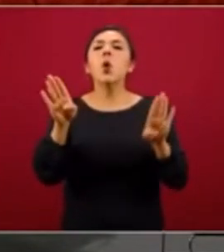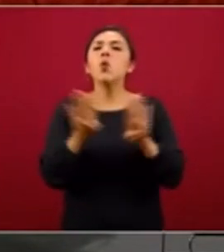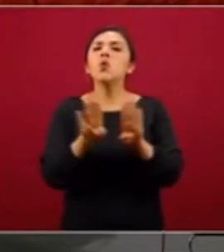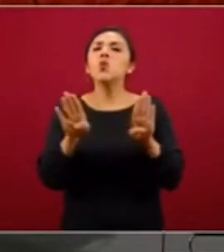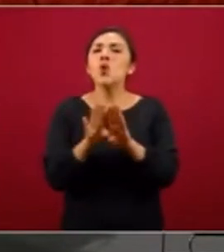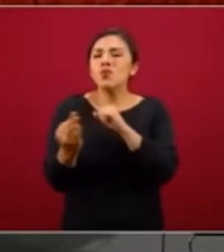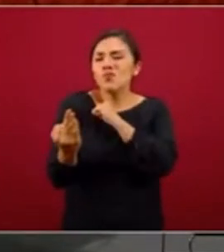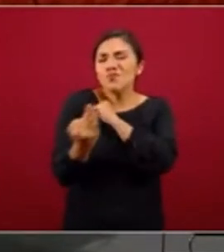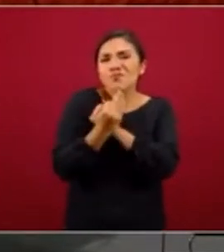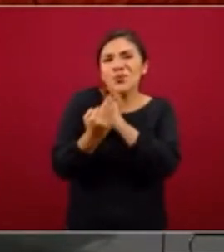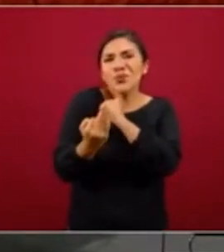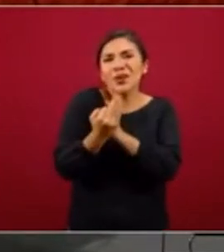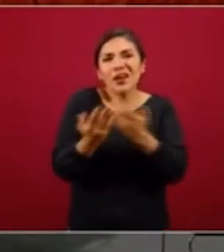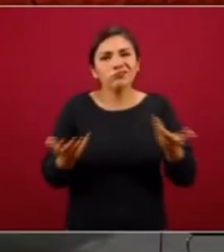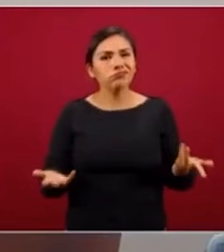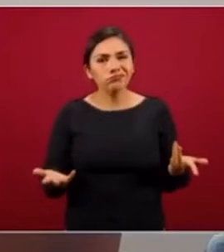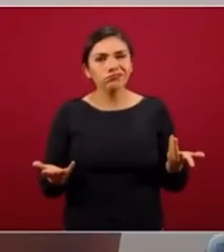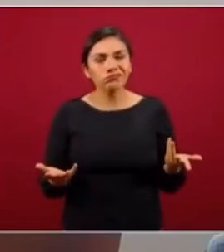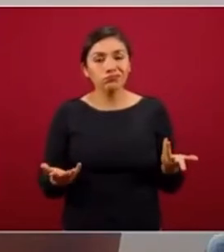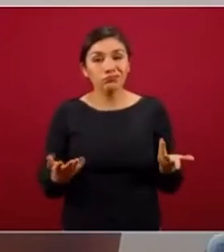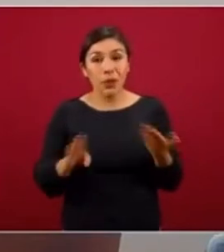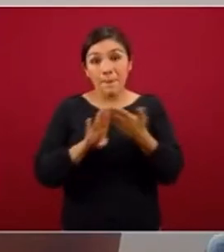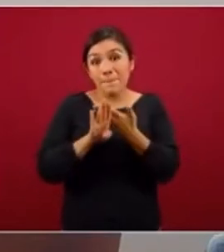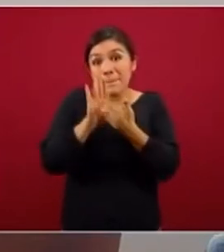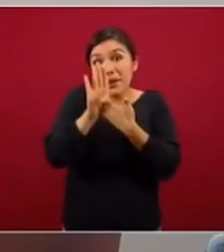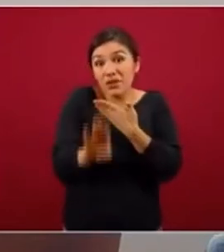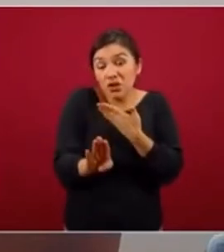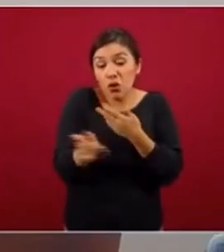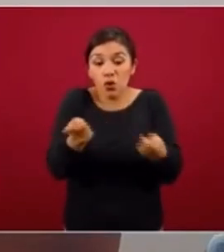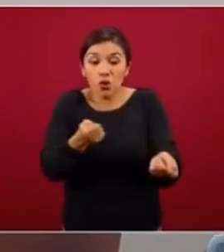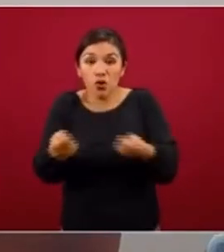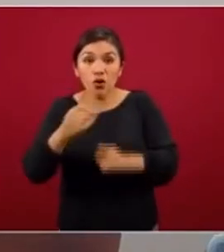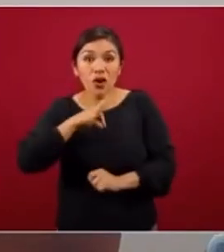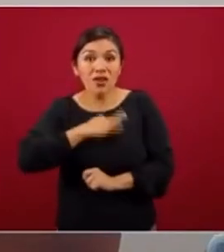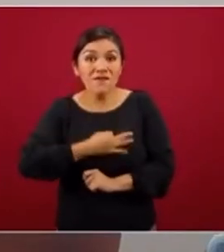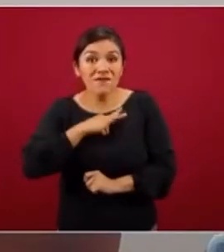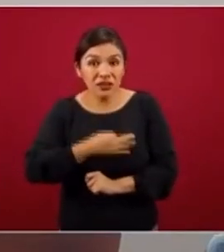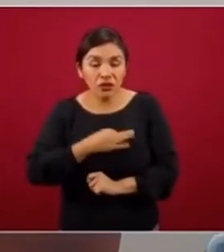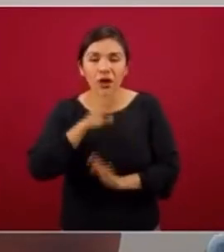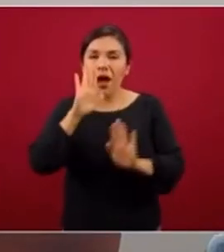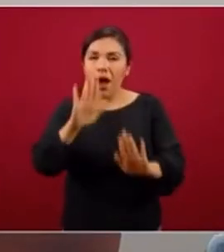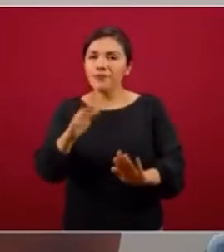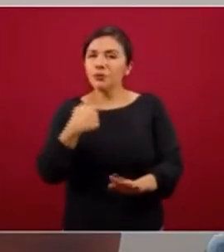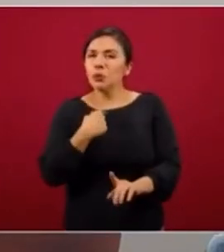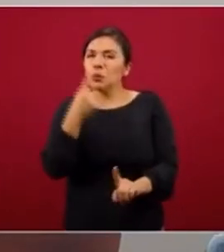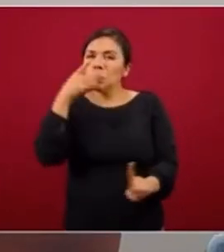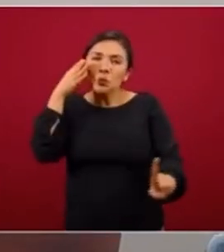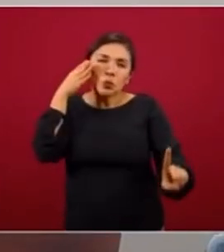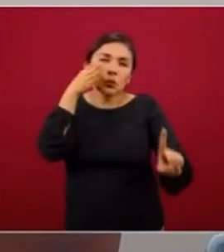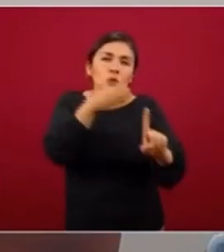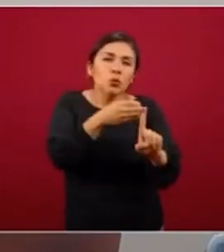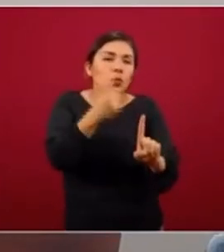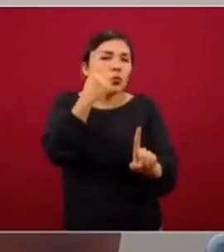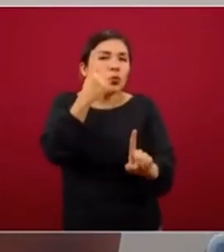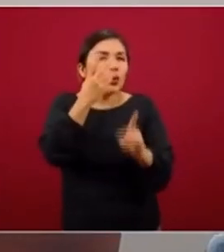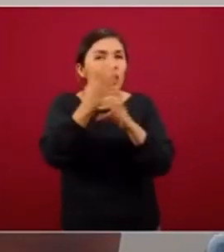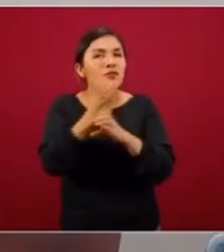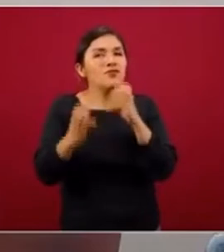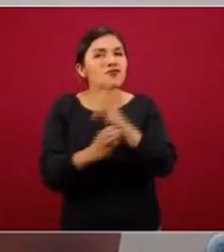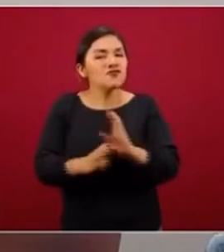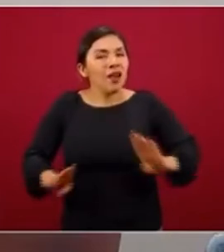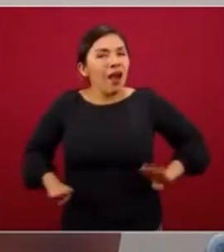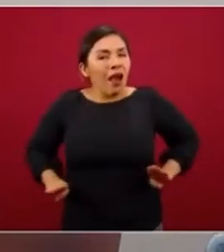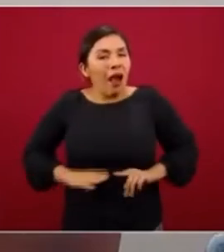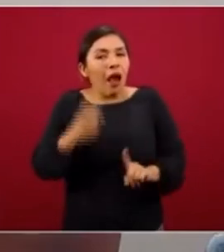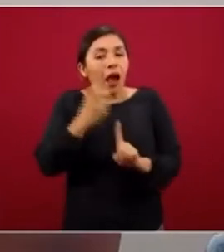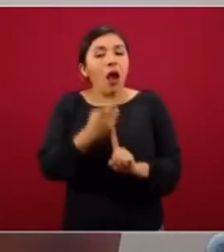protegernos, quiere decir prevención y control de infecciones, y nos queremos enfocar en un punto en particular